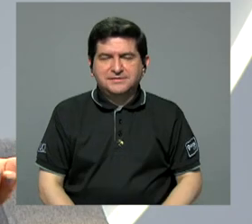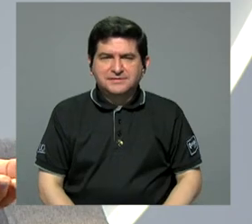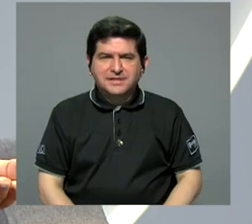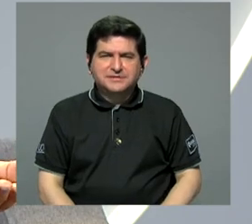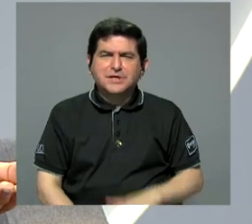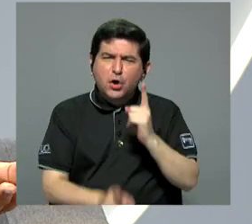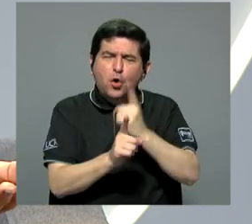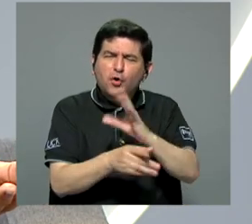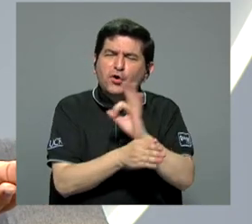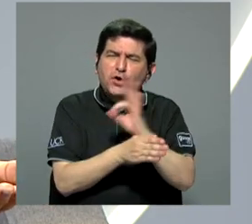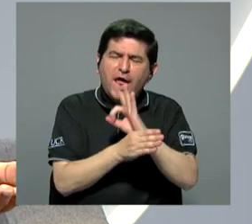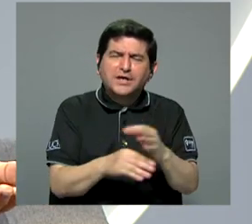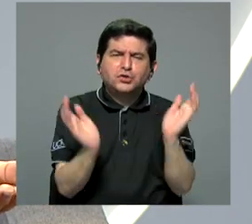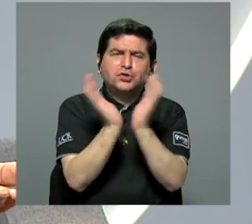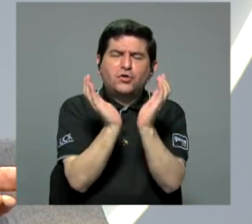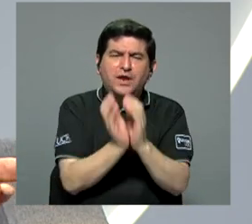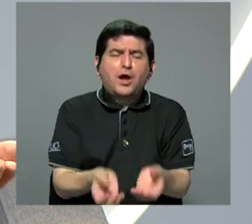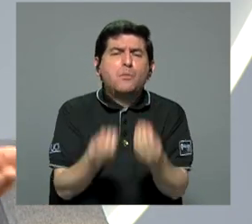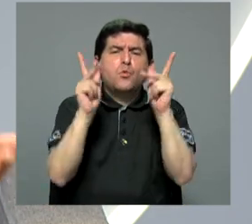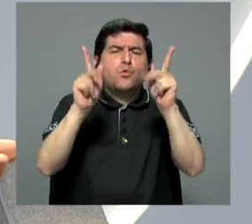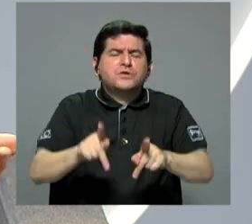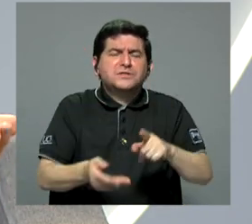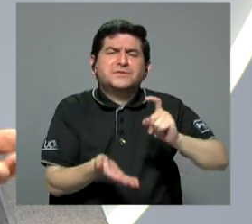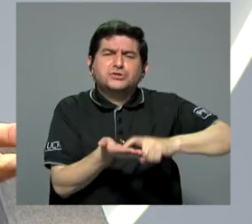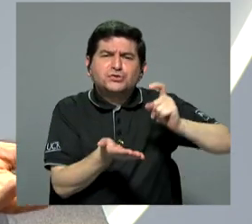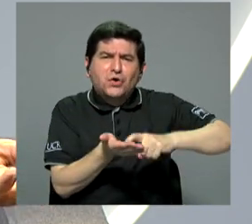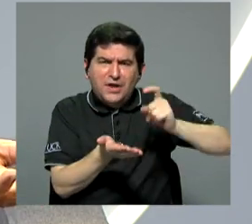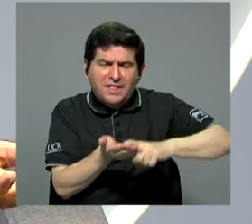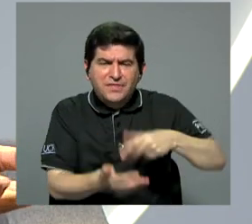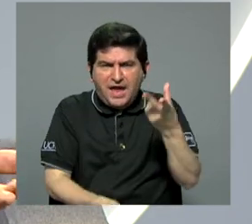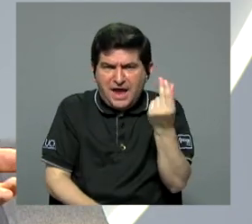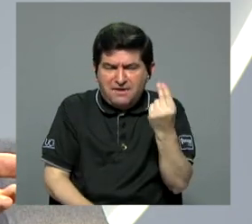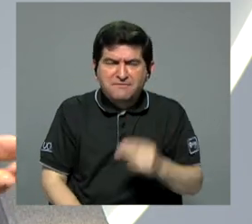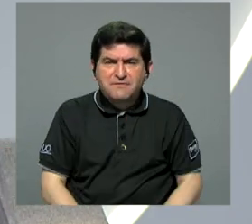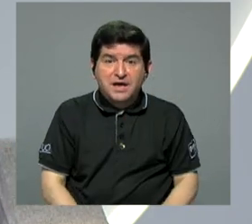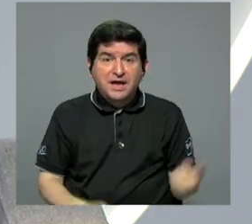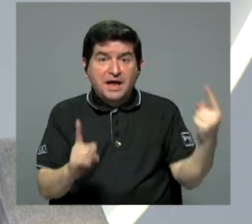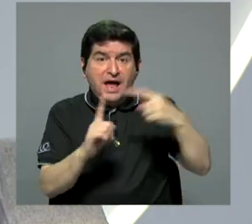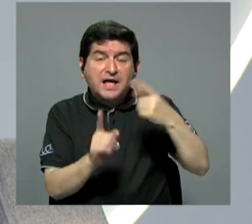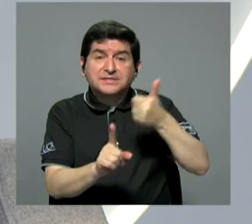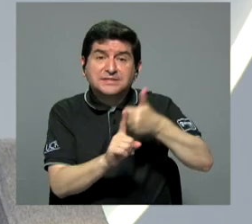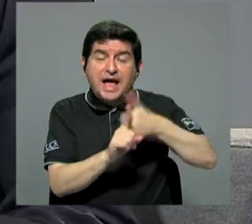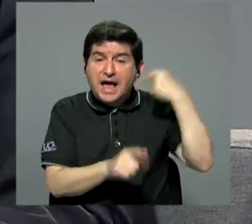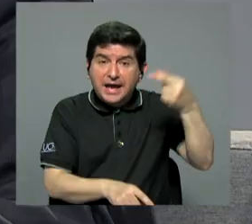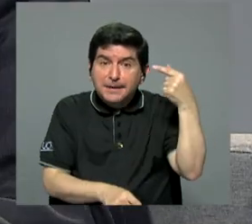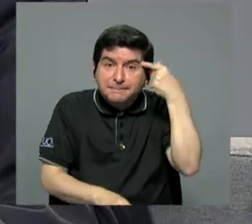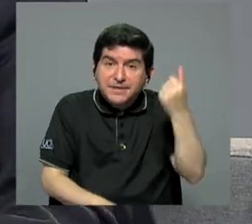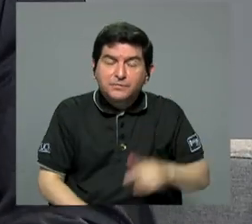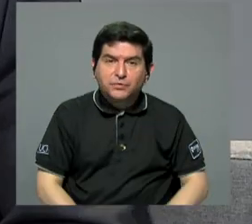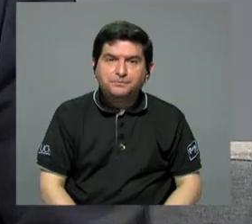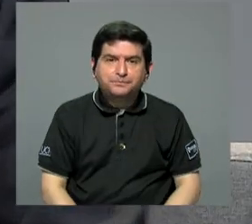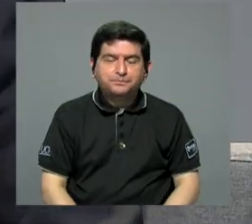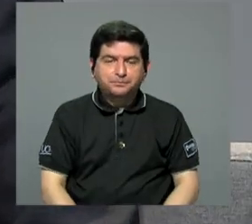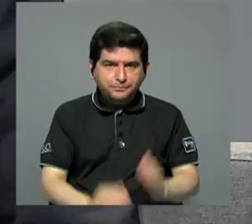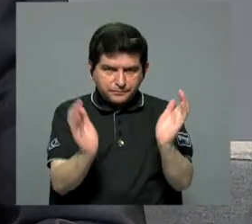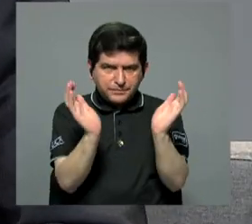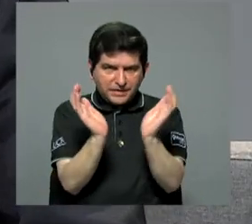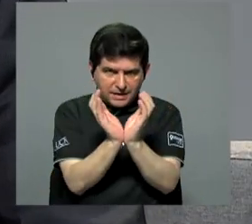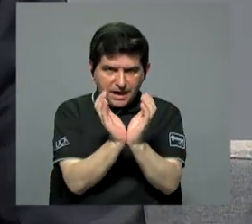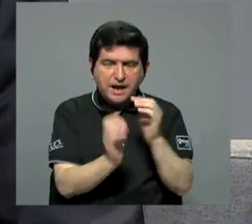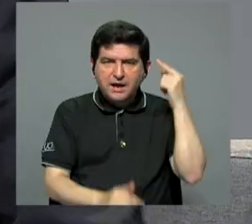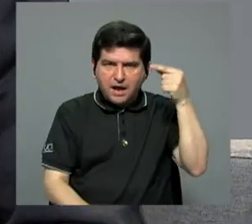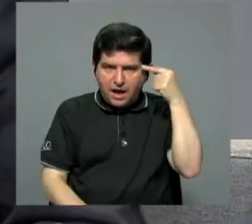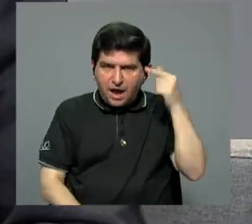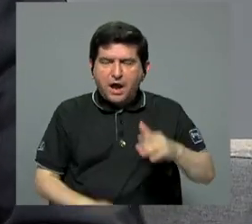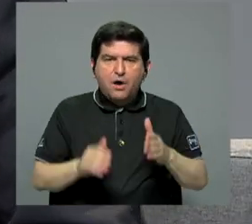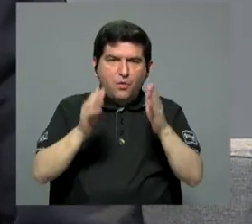propone para un adecuado funcionamiento de la Caja, habiendo tanta gente que les debe plata, dice, hasta el mismo Estado? Claro, que el